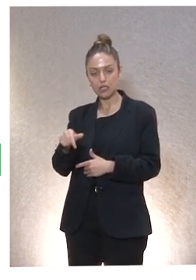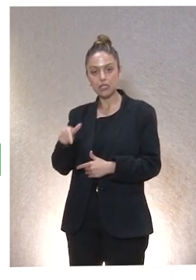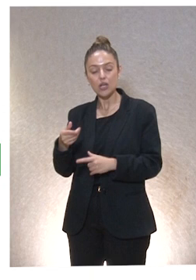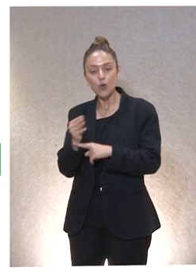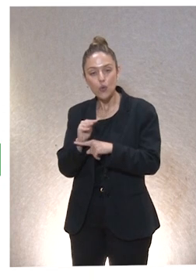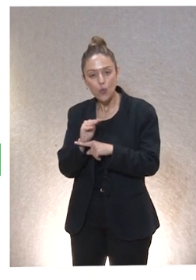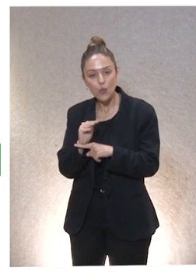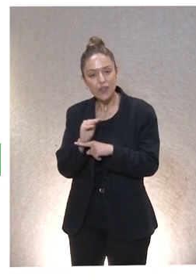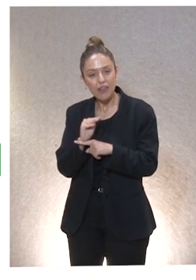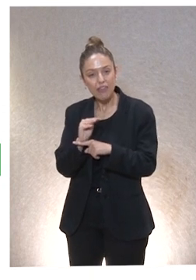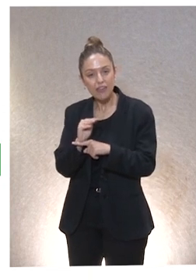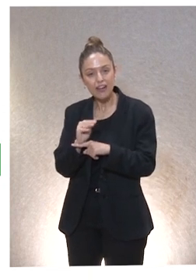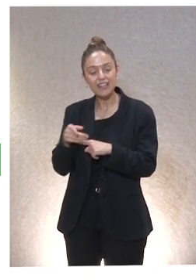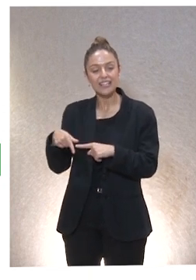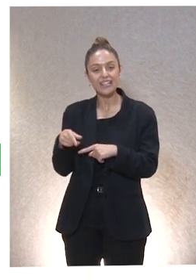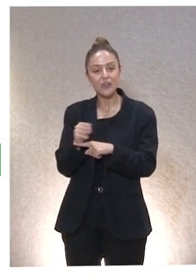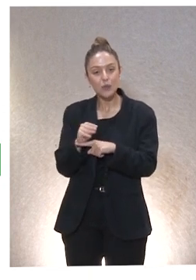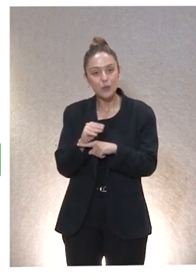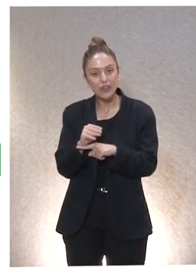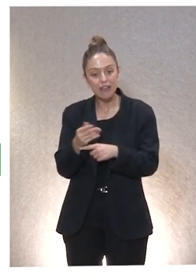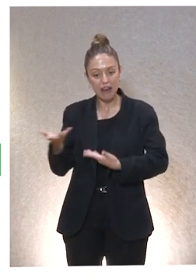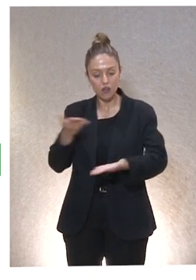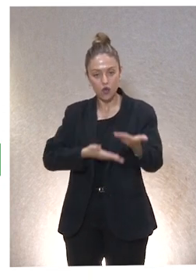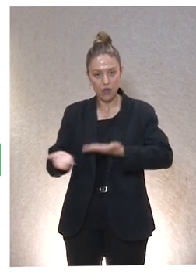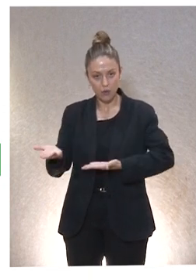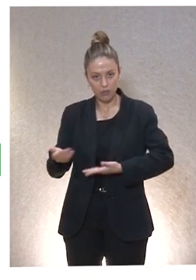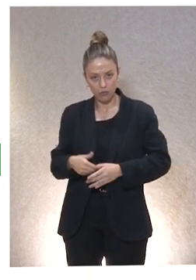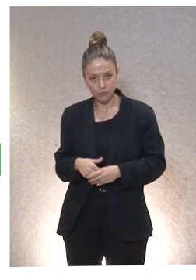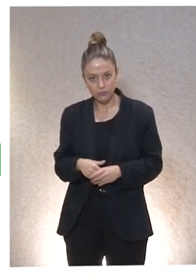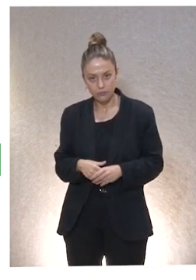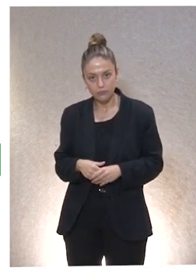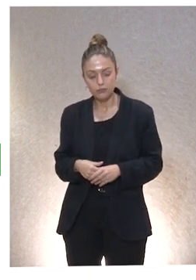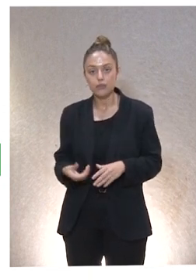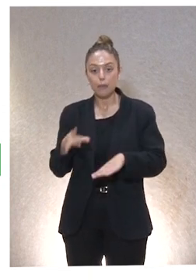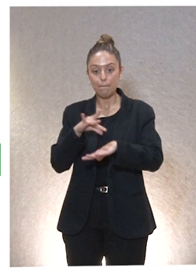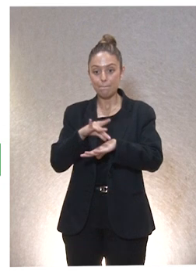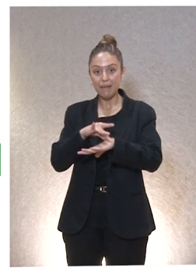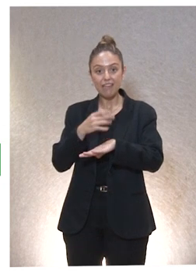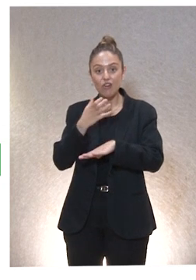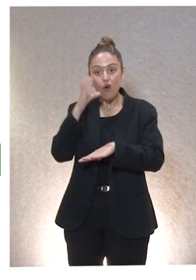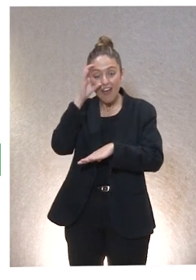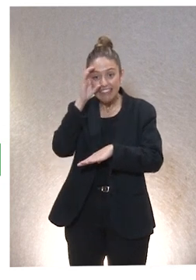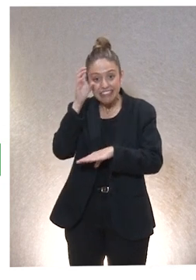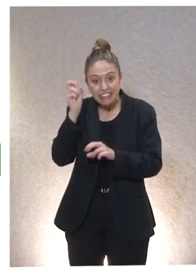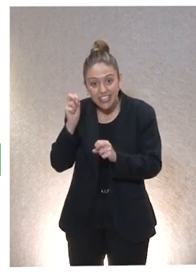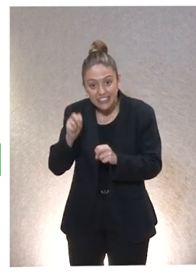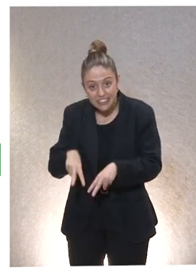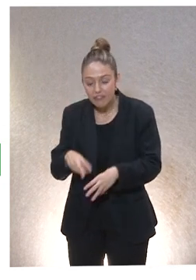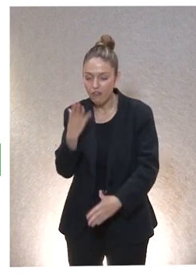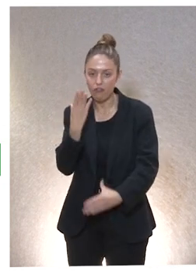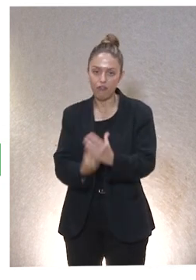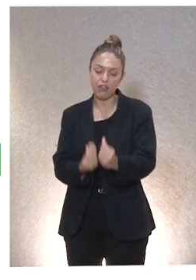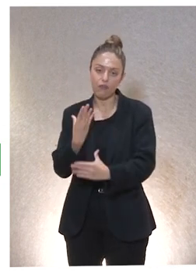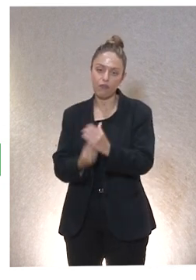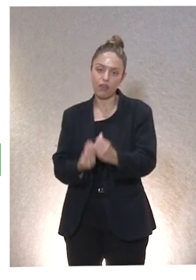imbrican con la receptividad de los cuidados y la colaboración. El médico que no escucha falla muchísimo.